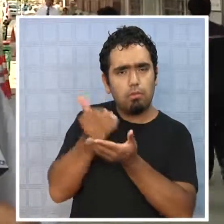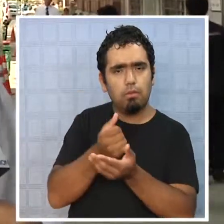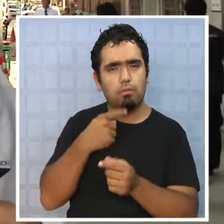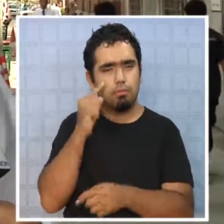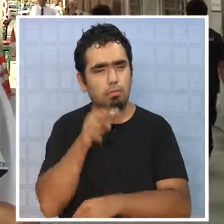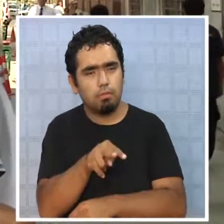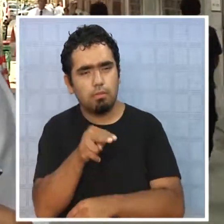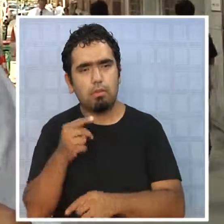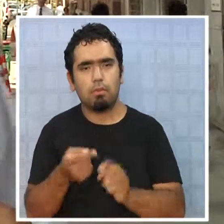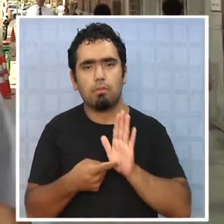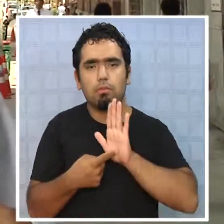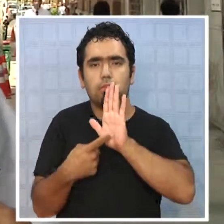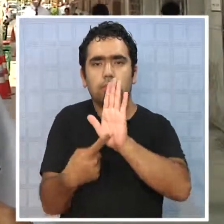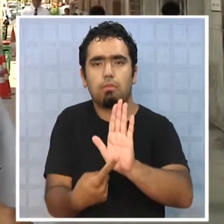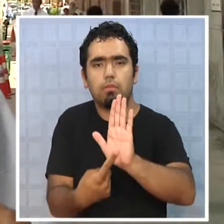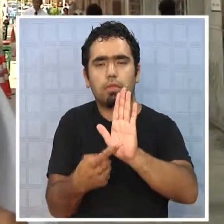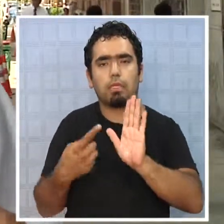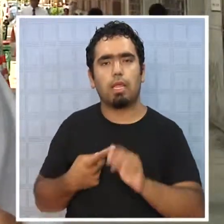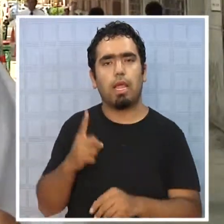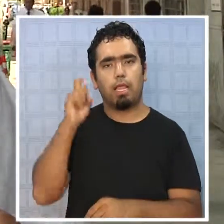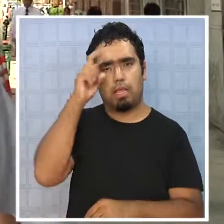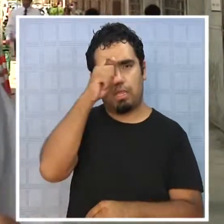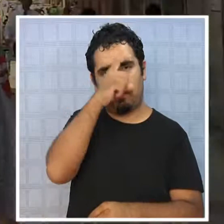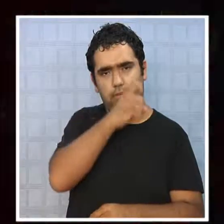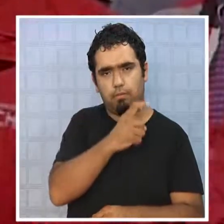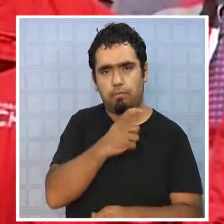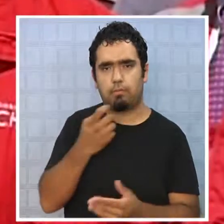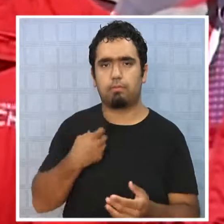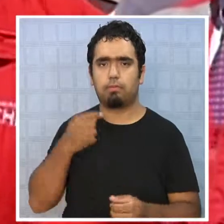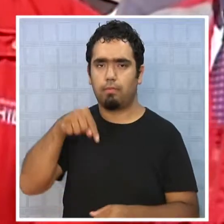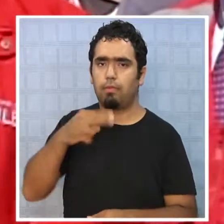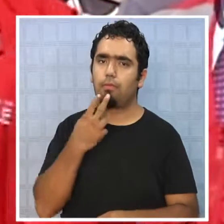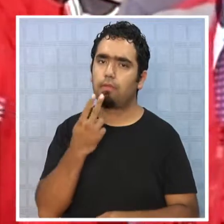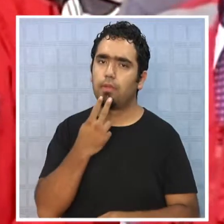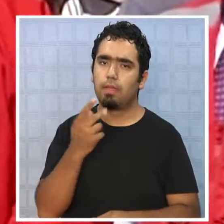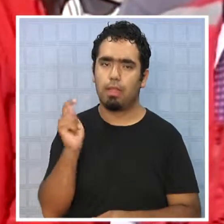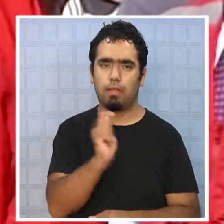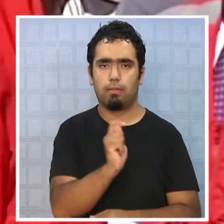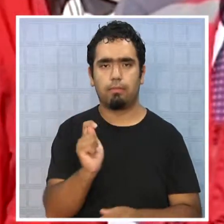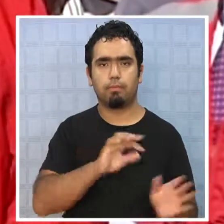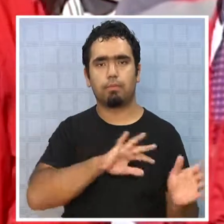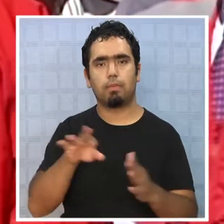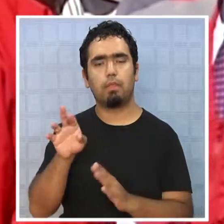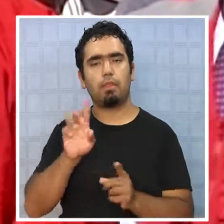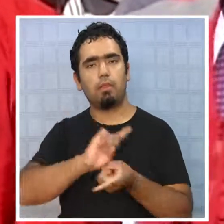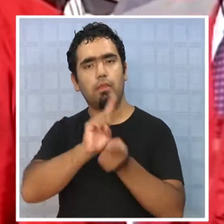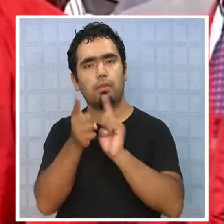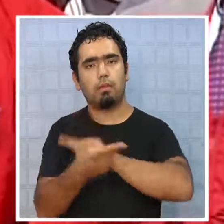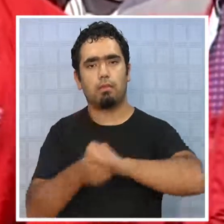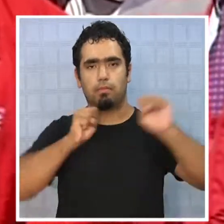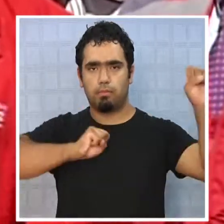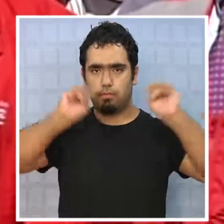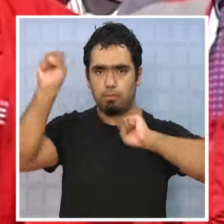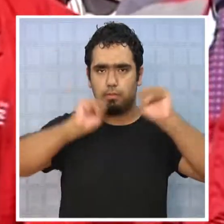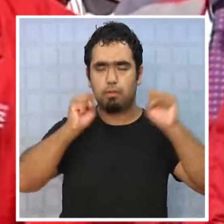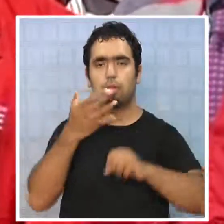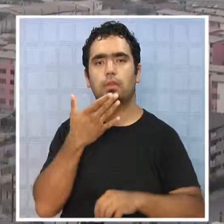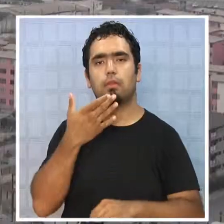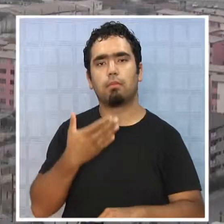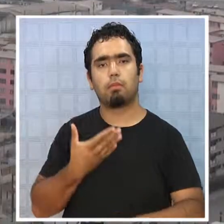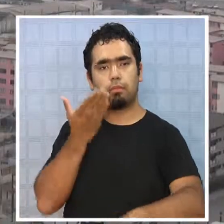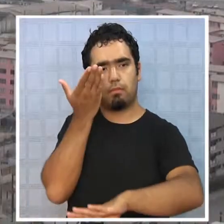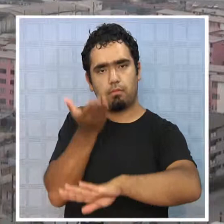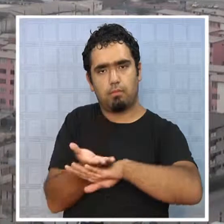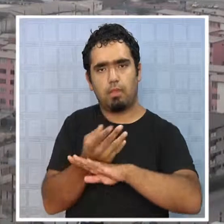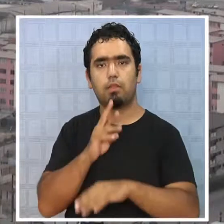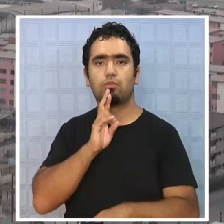efectivamente los costos que implica vivir en una región como Tarapacá. Las reformas políticas también son demandadas en el extremo sur.